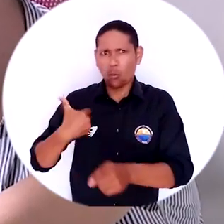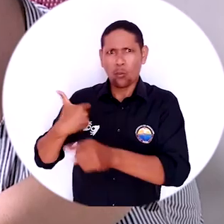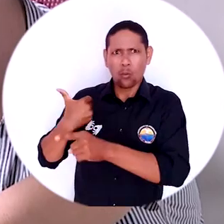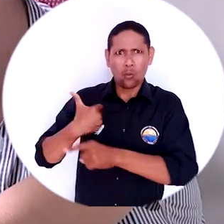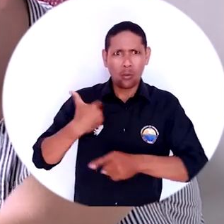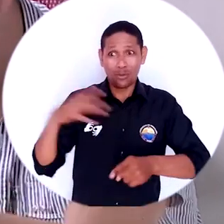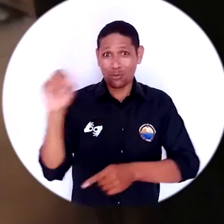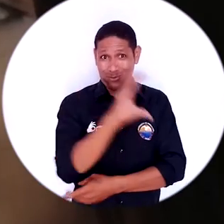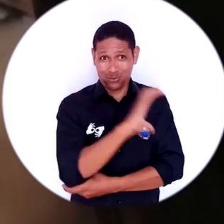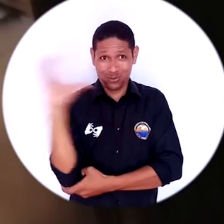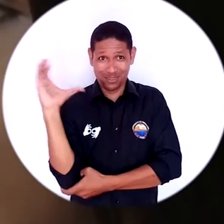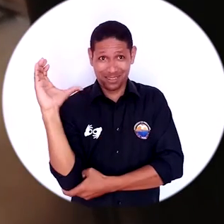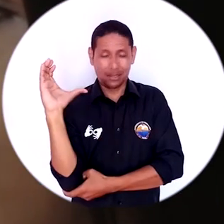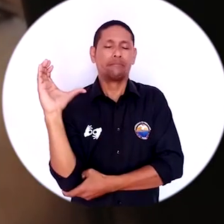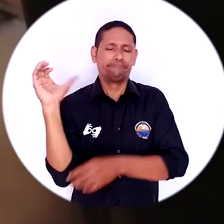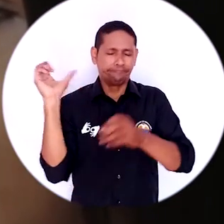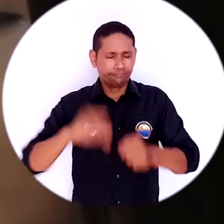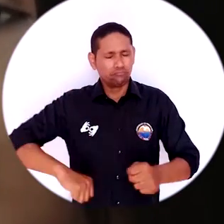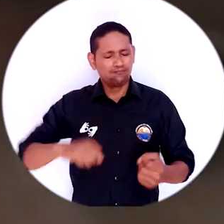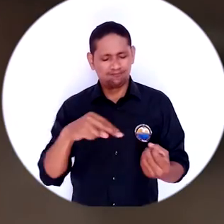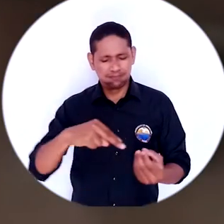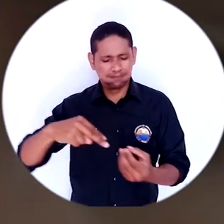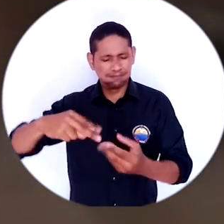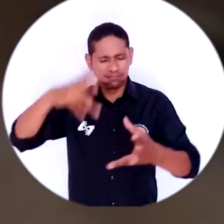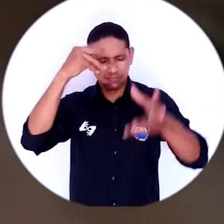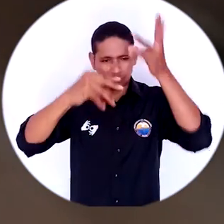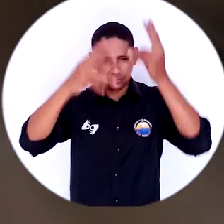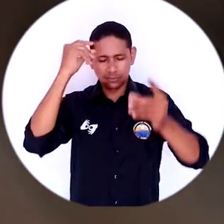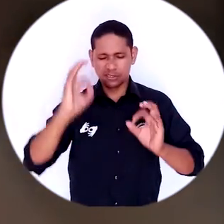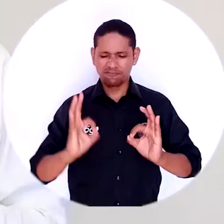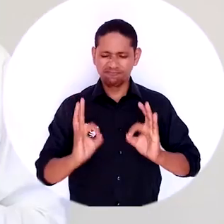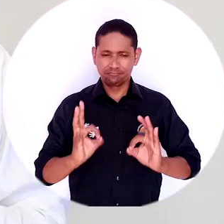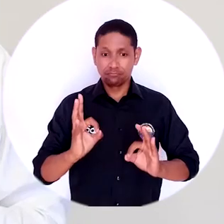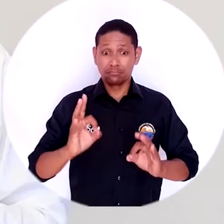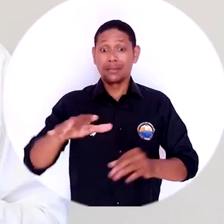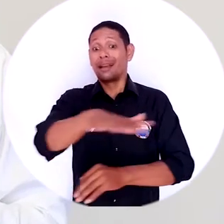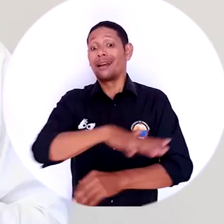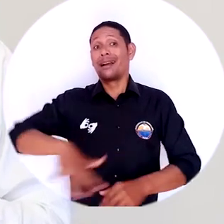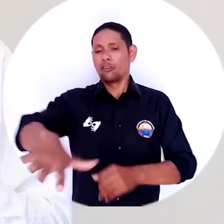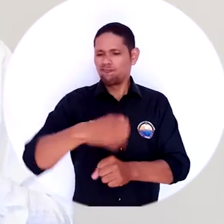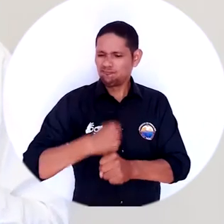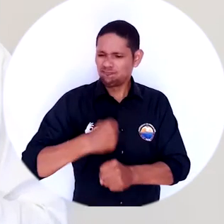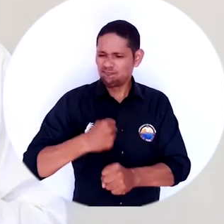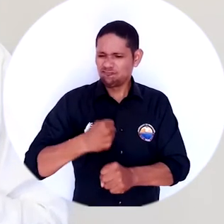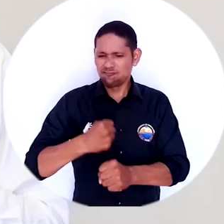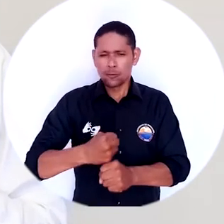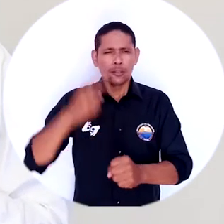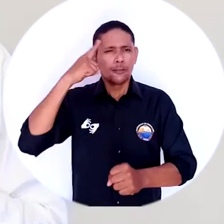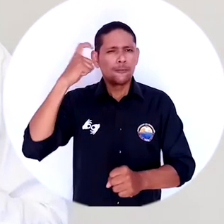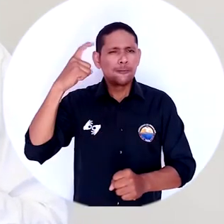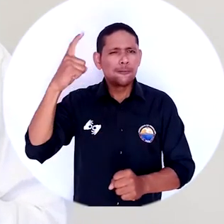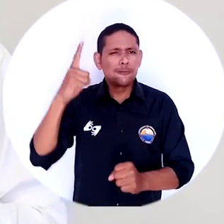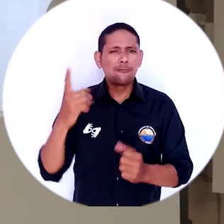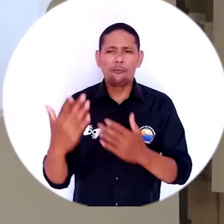Caribe que buscan educarse con calidad y trabajar por un territorio donde se cumplan los sueños de bienestar y desarrollo para